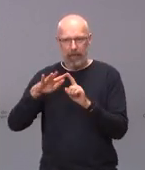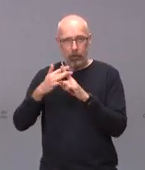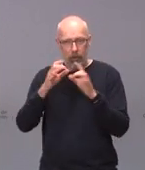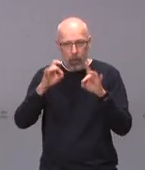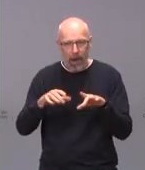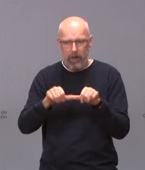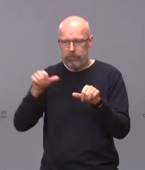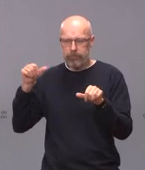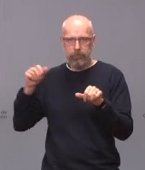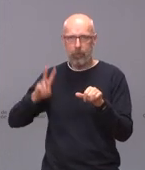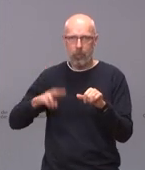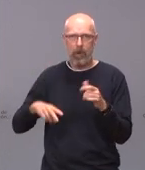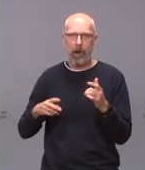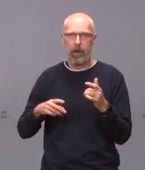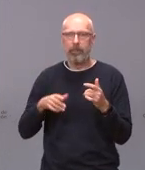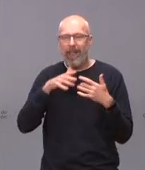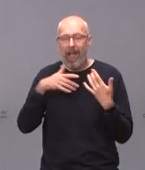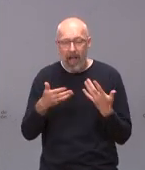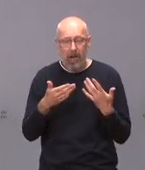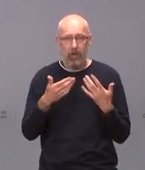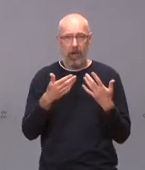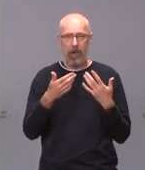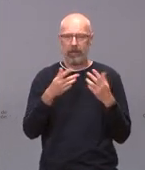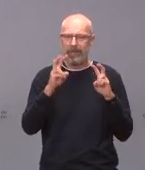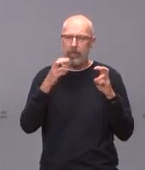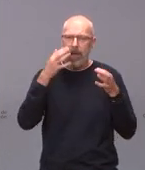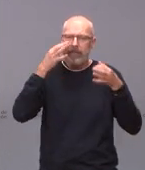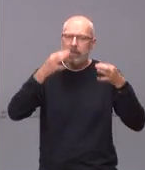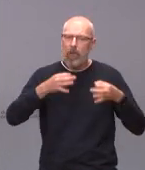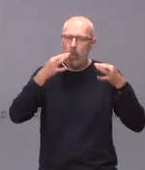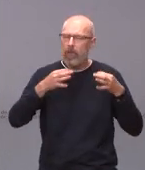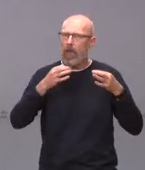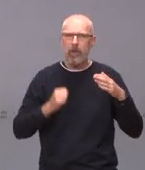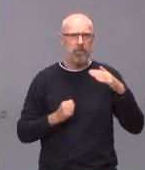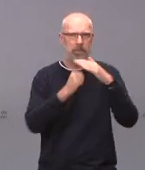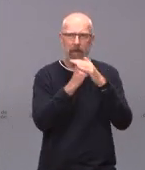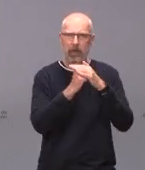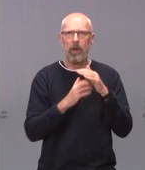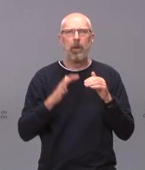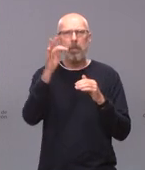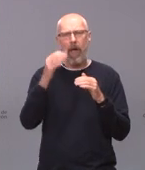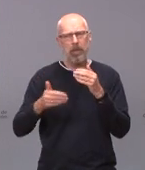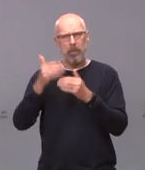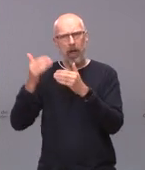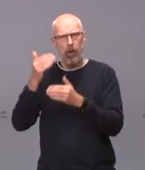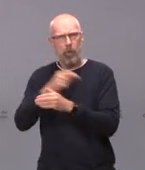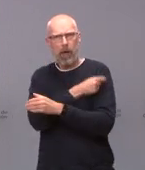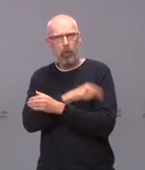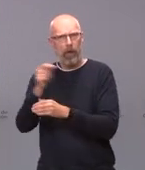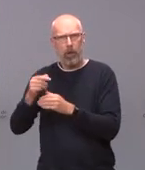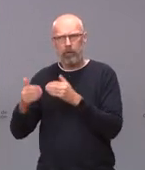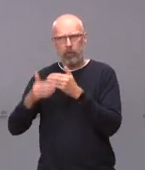y el nivel de seguridad es un nivel extremo y además el nivel de innovación en parte de las vacunas es una